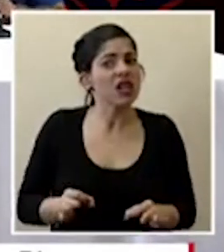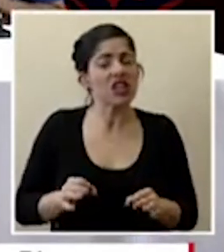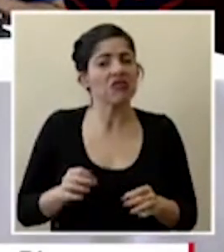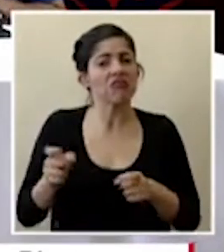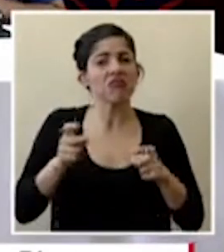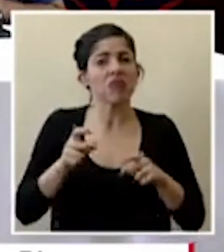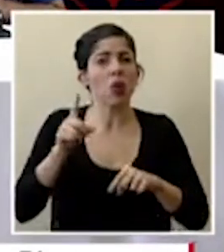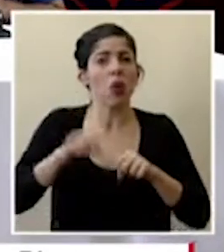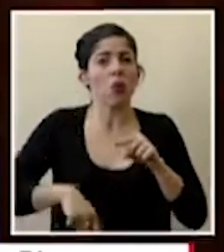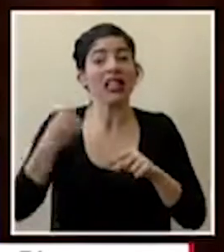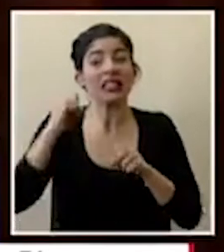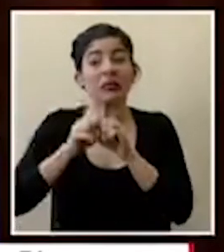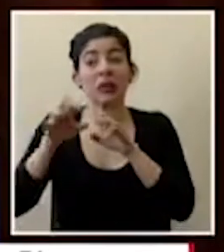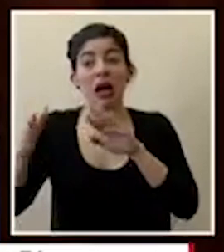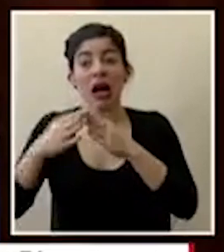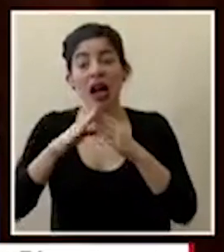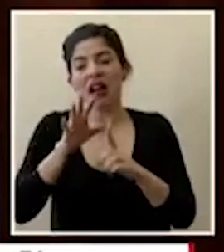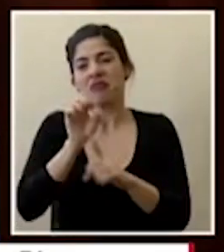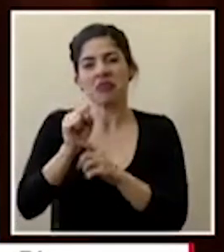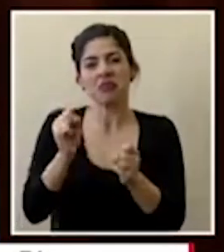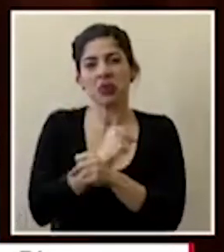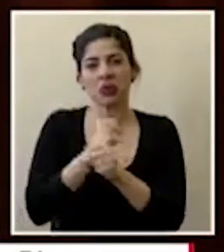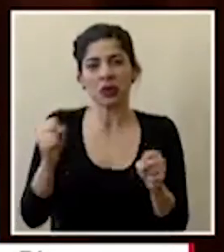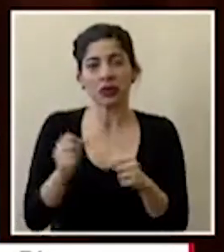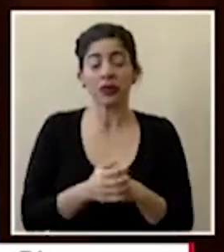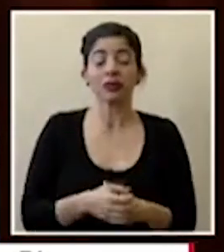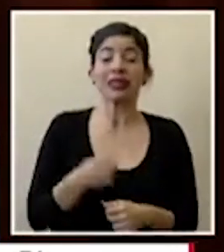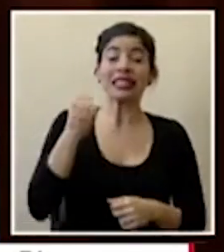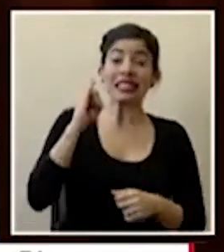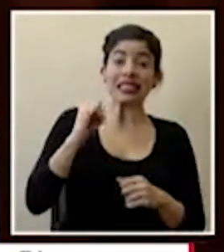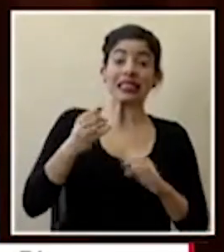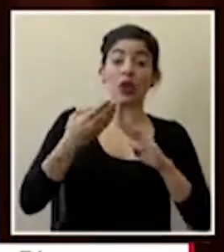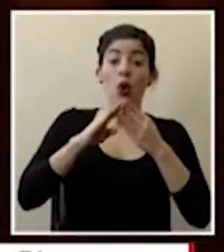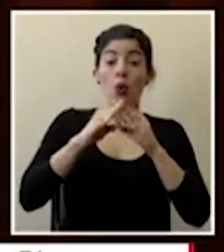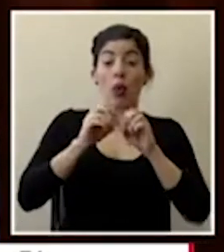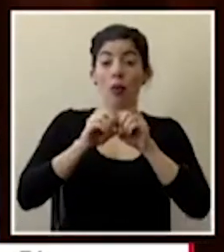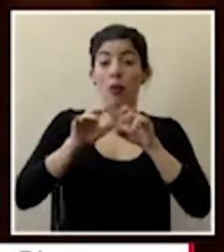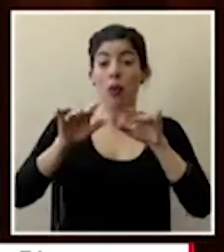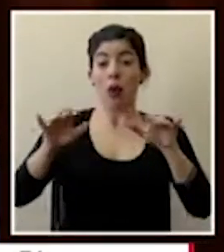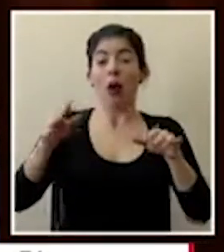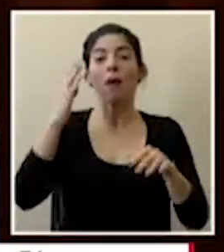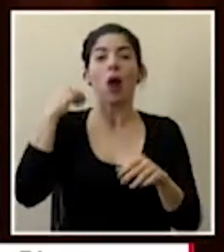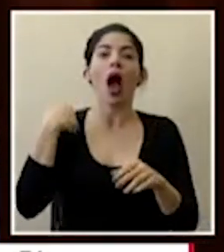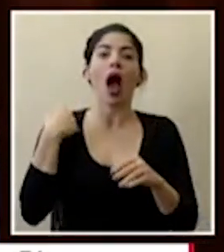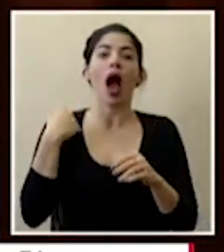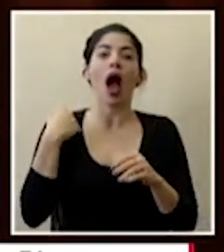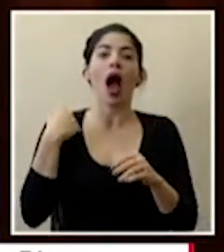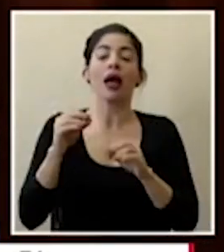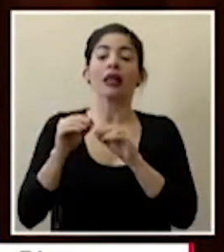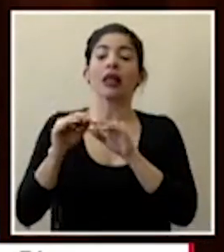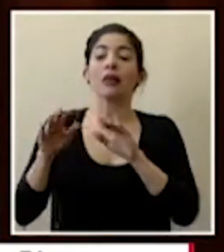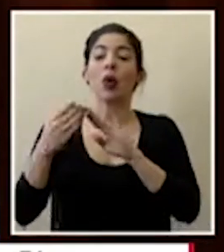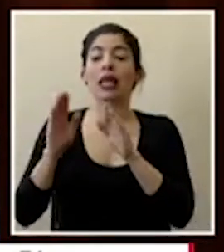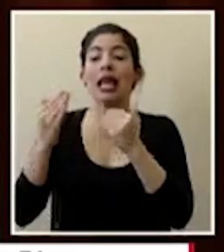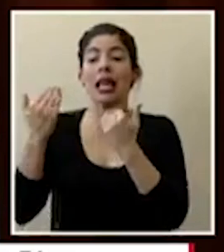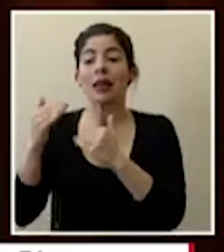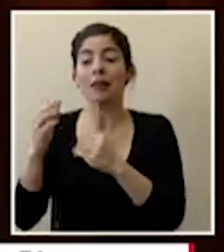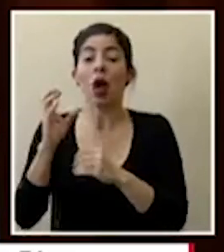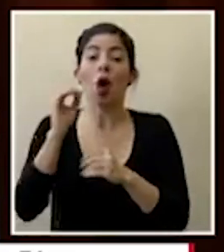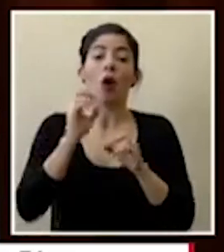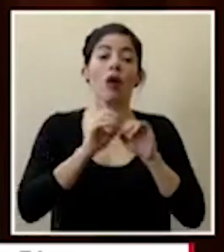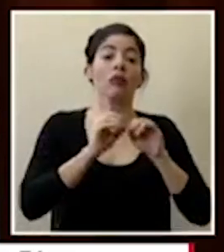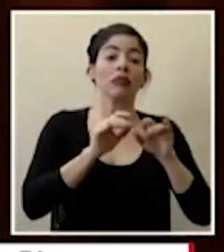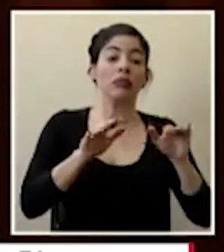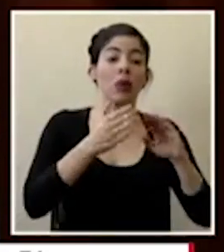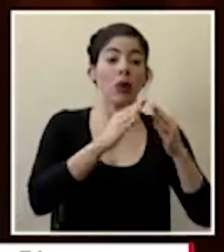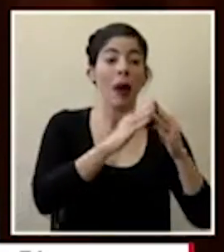controlar en una fase como esa en una eventual transmisión comunitaria masiva porque no puede haber transmisión comunitaria limitada son todos